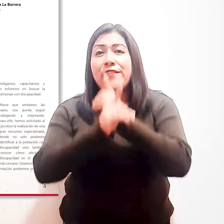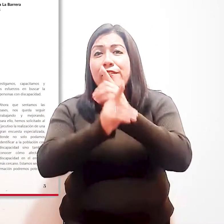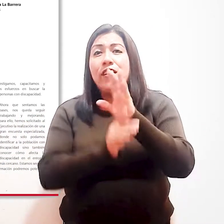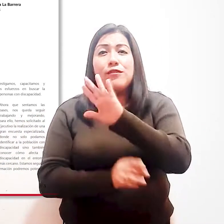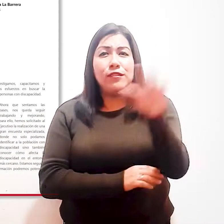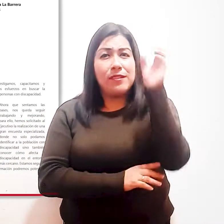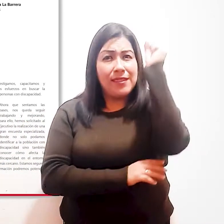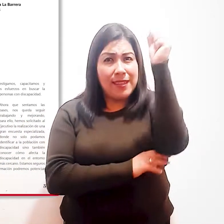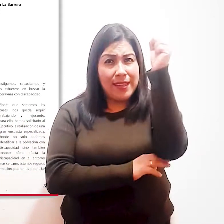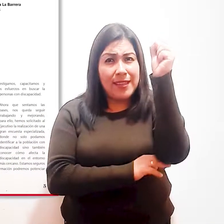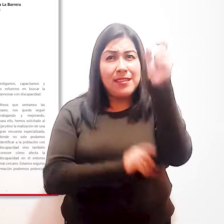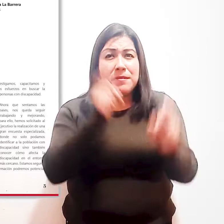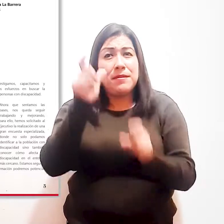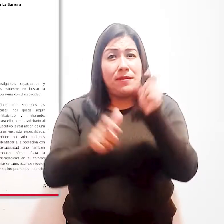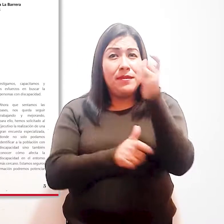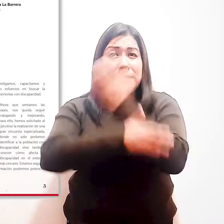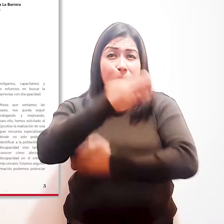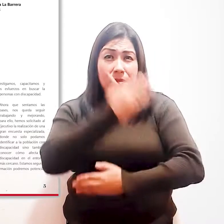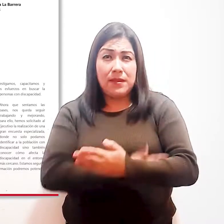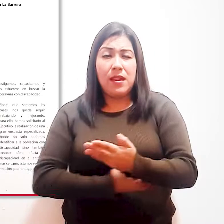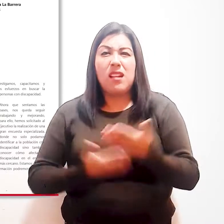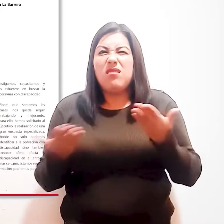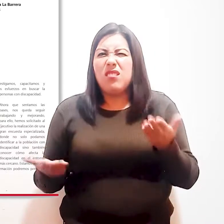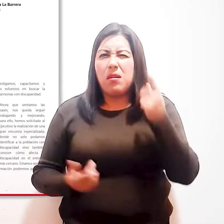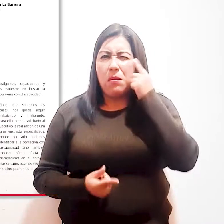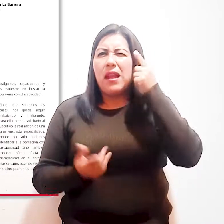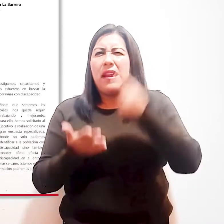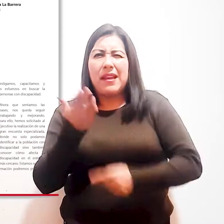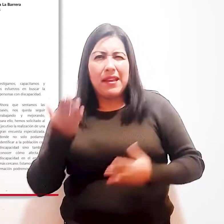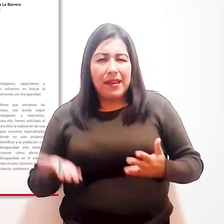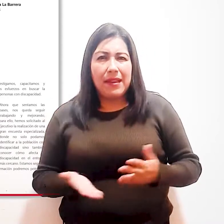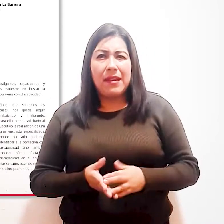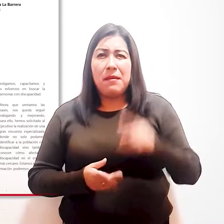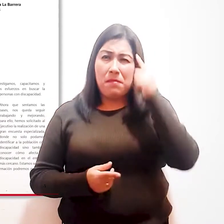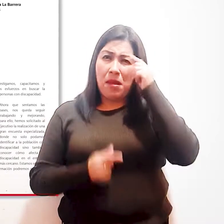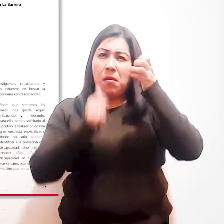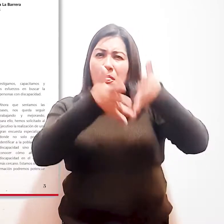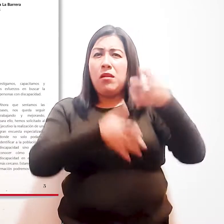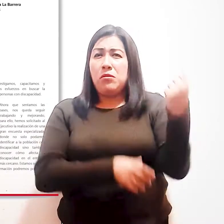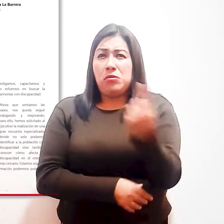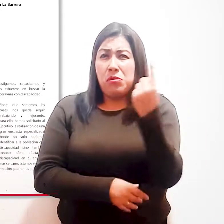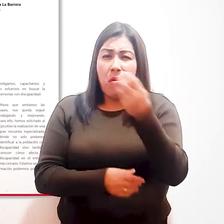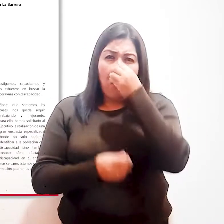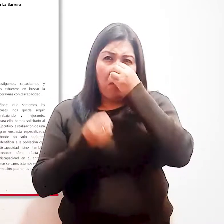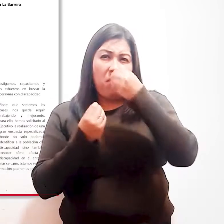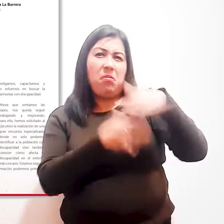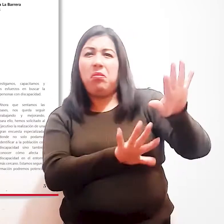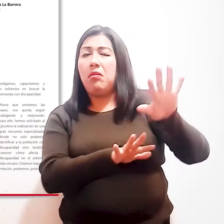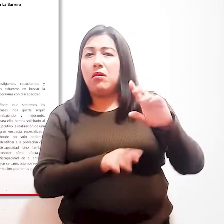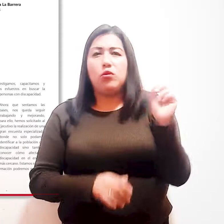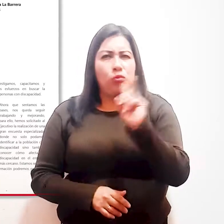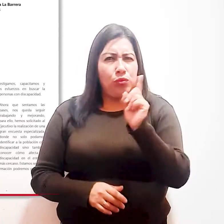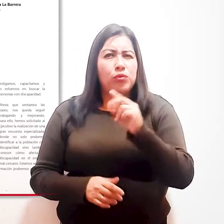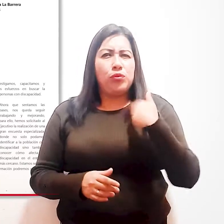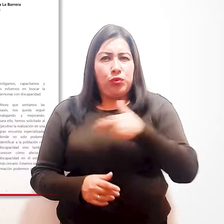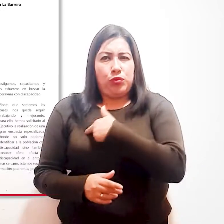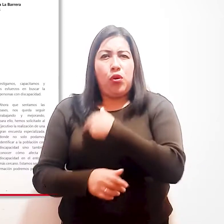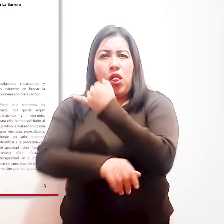promoción y defensa de los derechos de las personas con discapacidad son para que nunca más estén solos y cuenten con una entidad